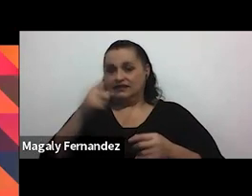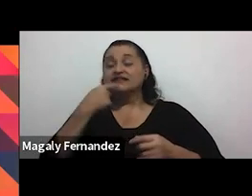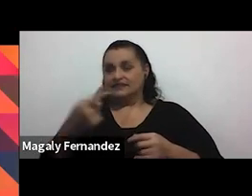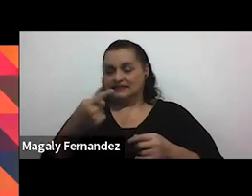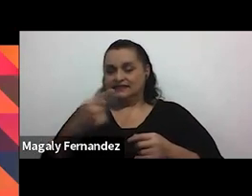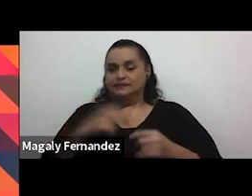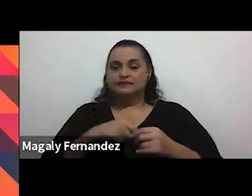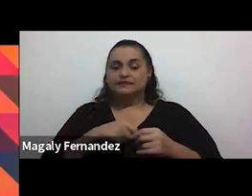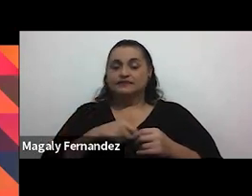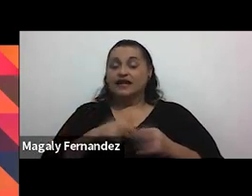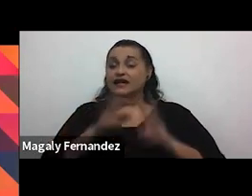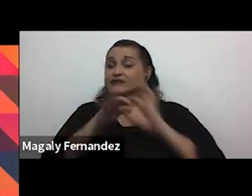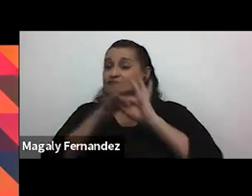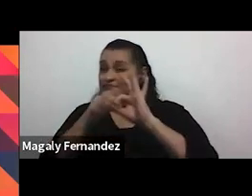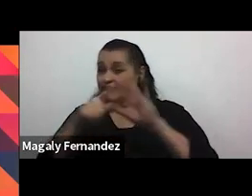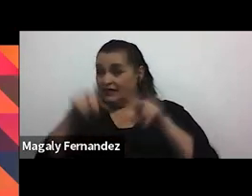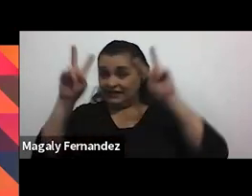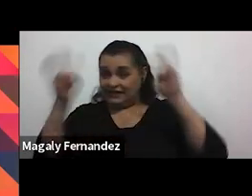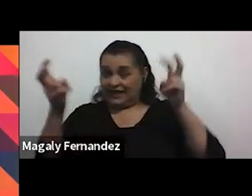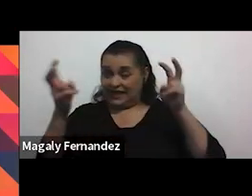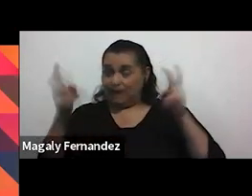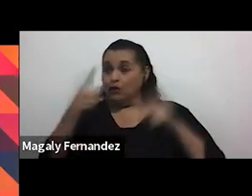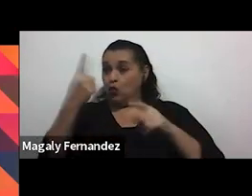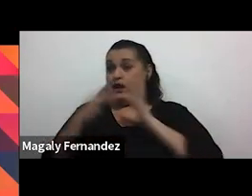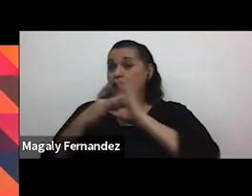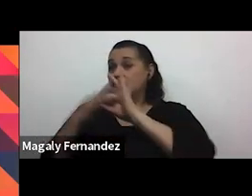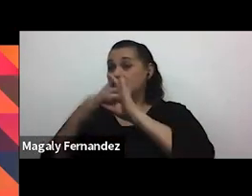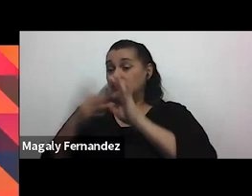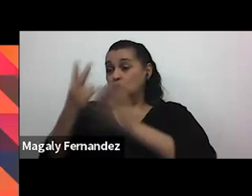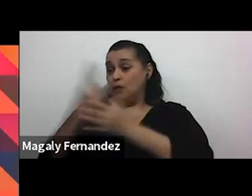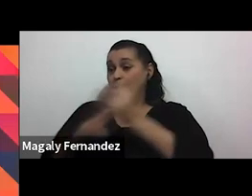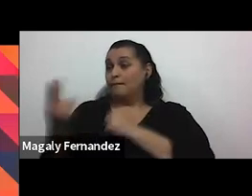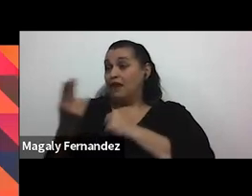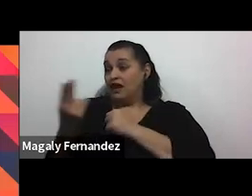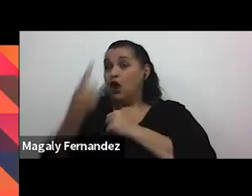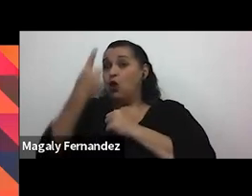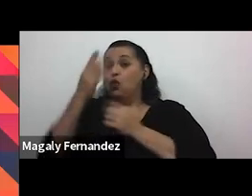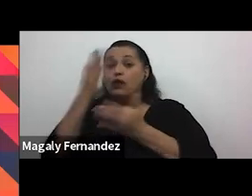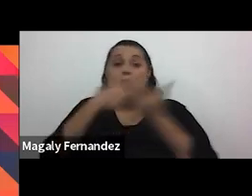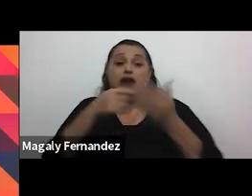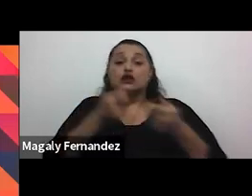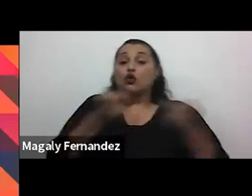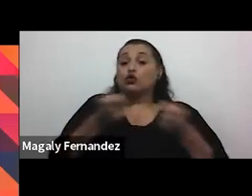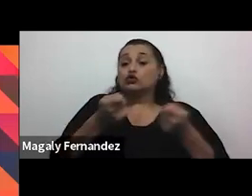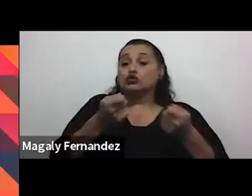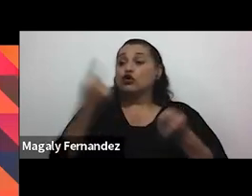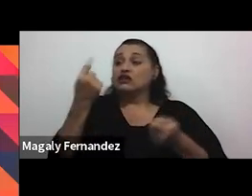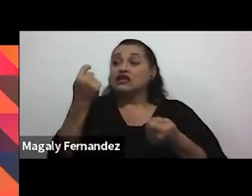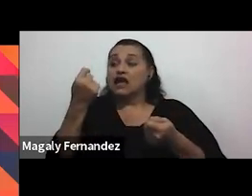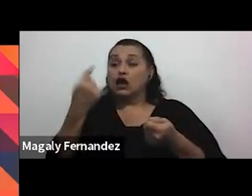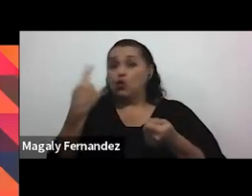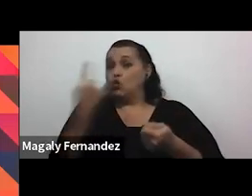pregunta con respecto a este tema si en una relación de pareja solo una parte tiene el control y acceso al dinero del otro